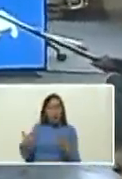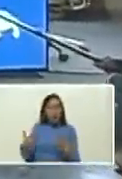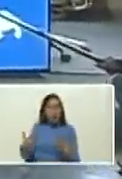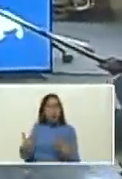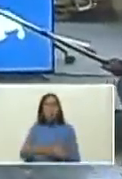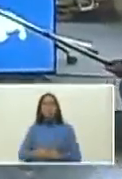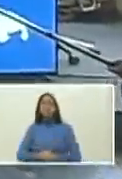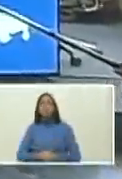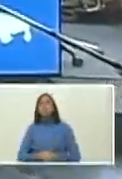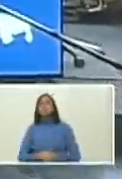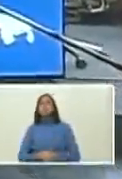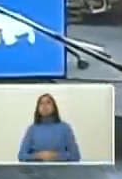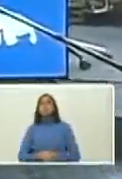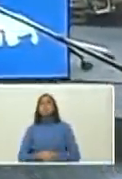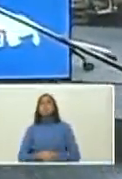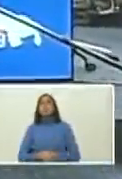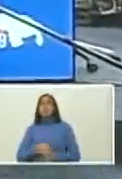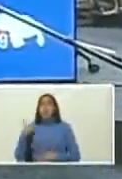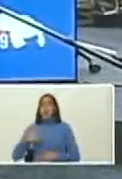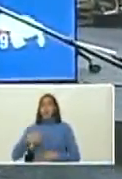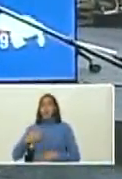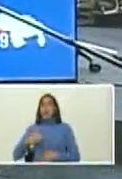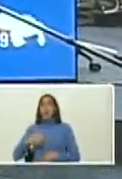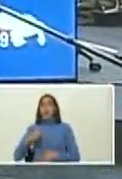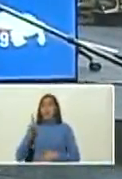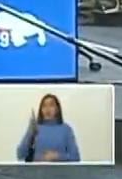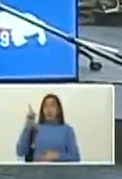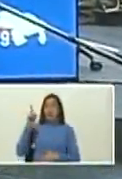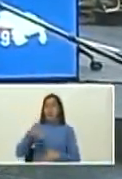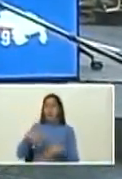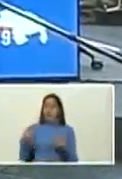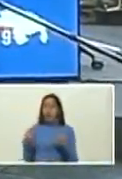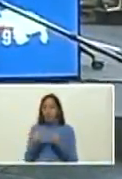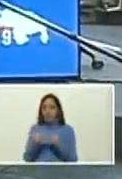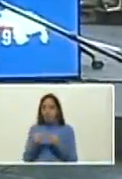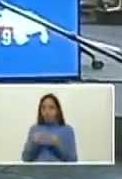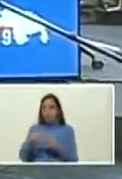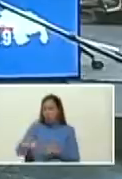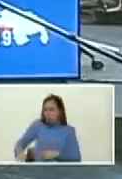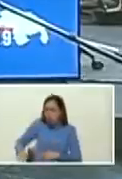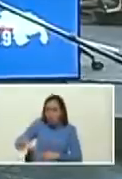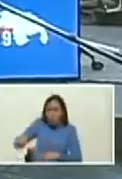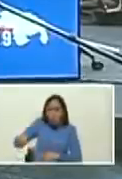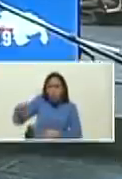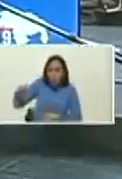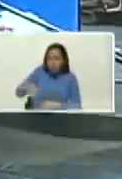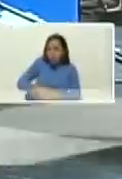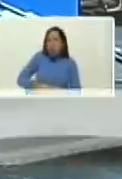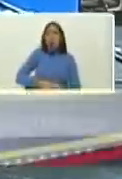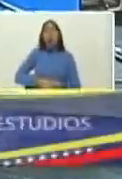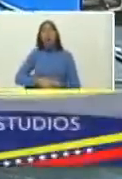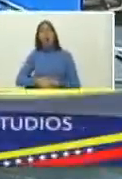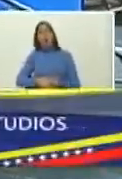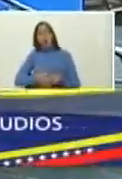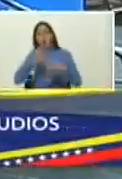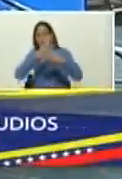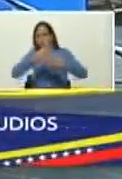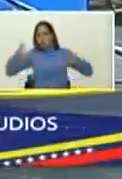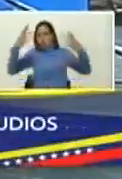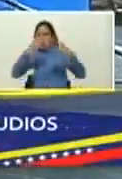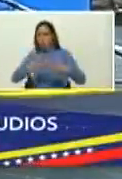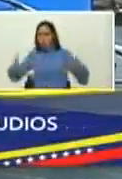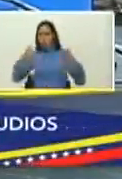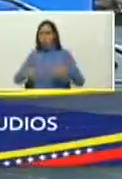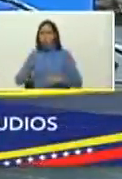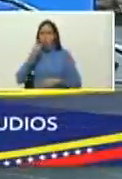allá en su Argentina natal conoció de niña los versos de Aquiles